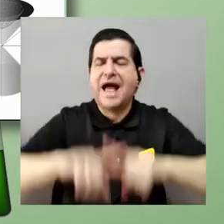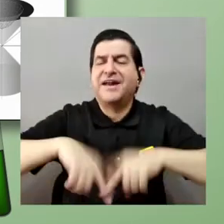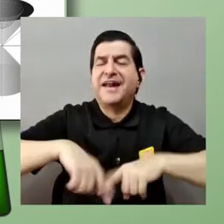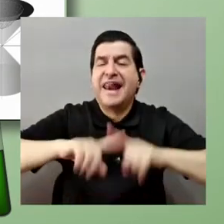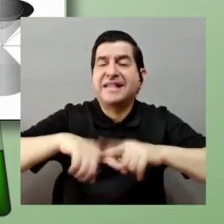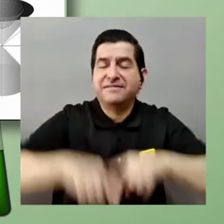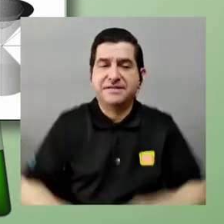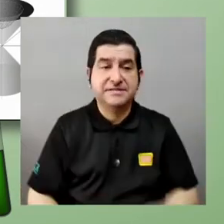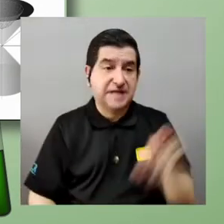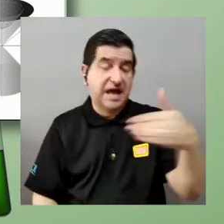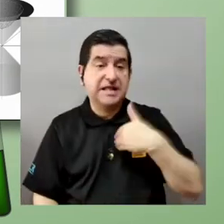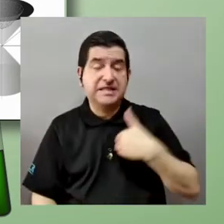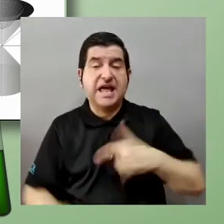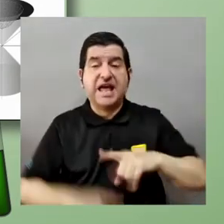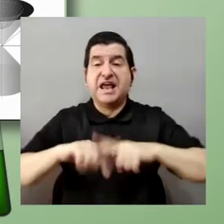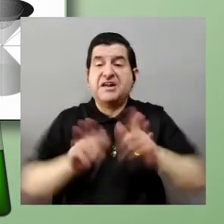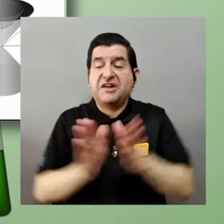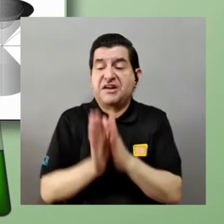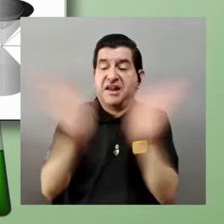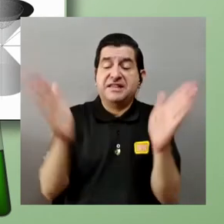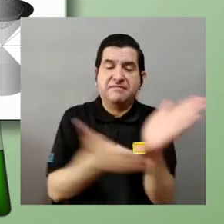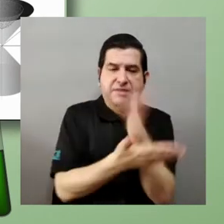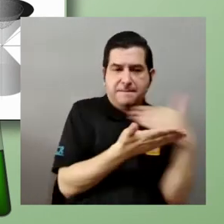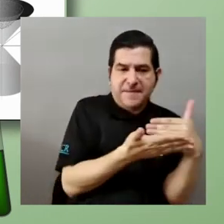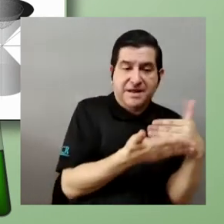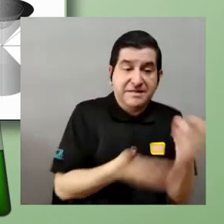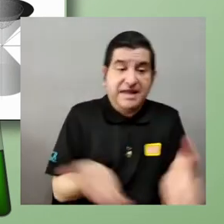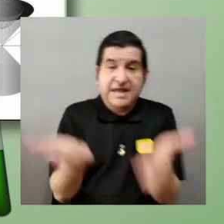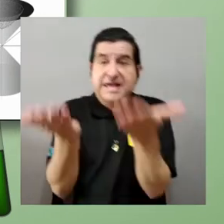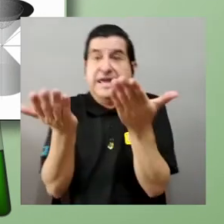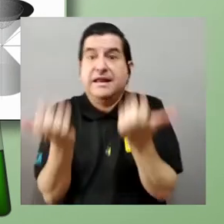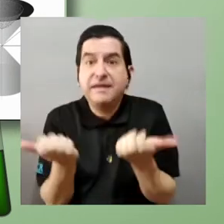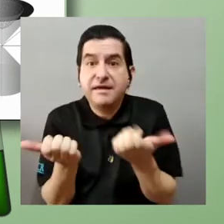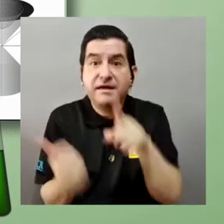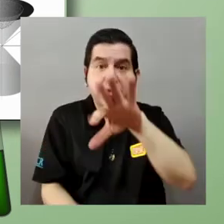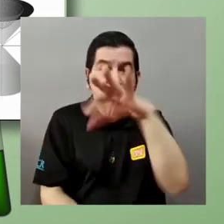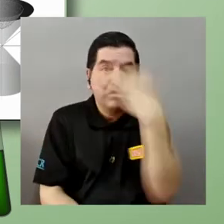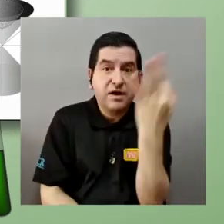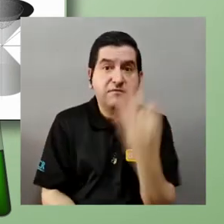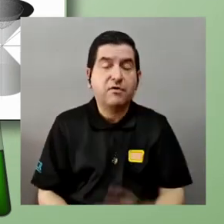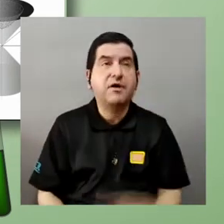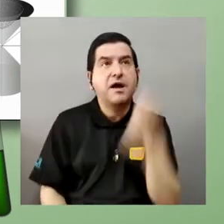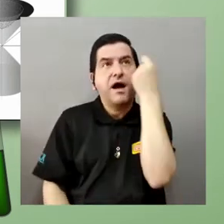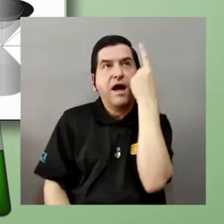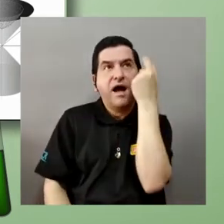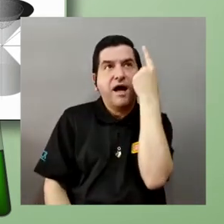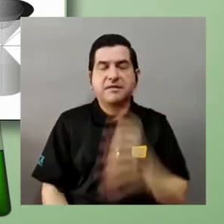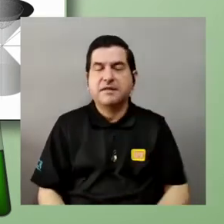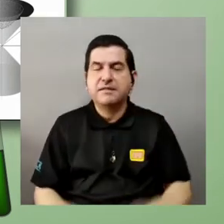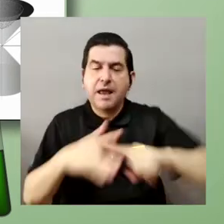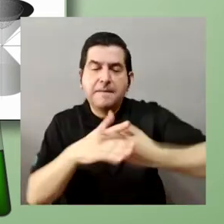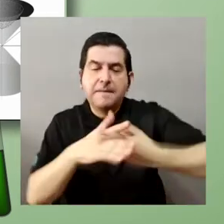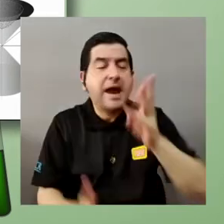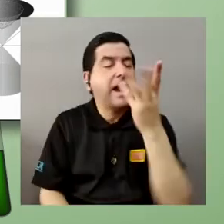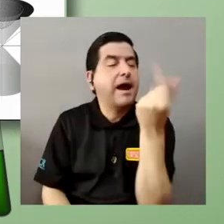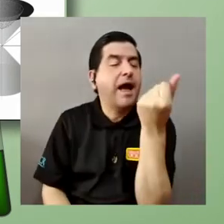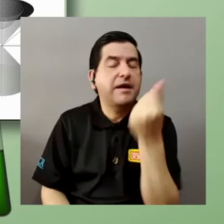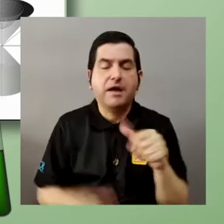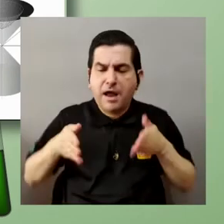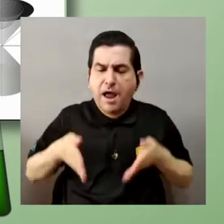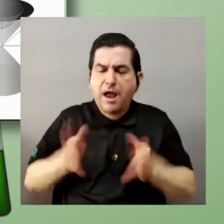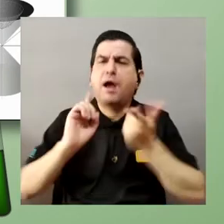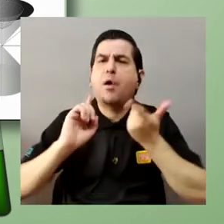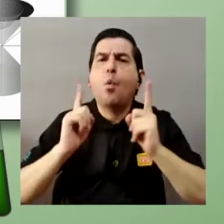dinámica relativista él tiene la relatividad general por un lado y él quiere de alguna manera entender la mecánica cuántica